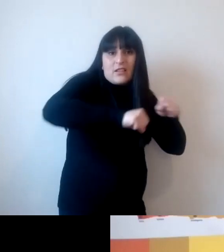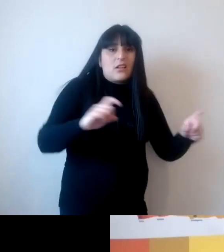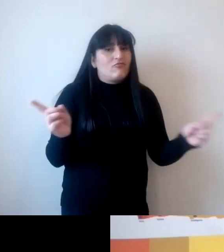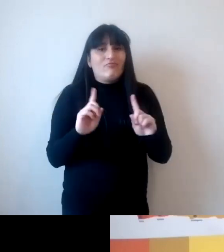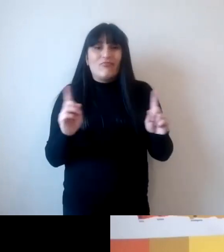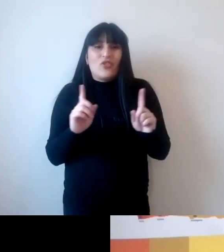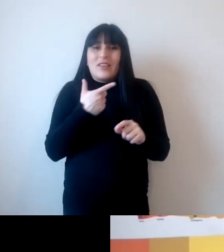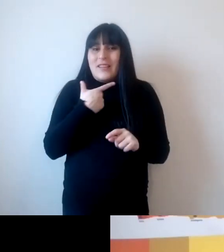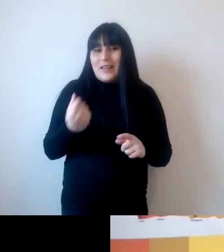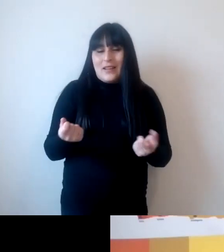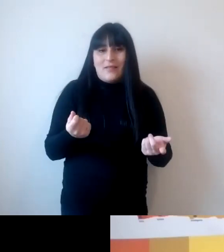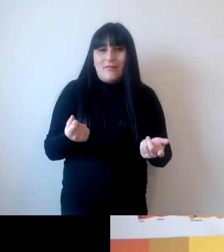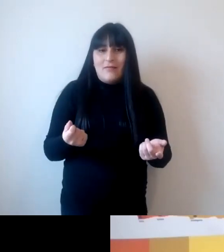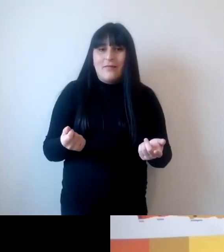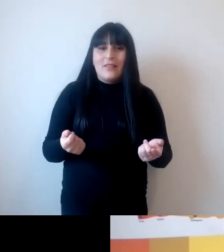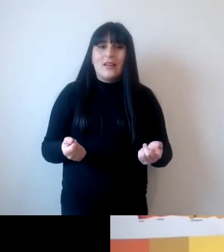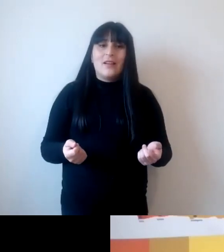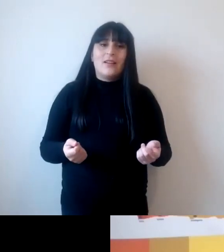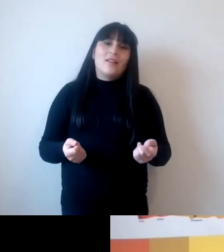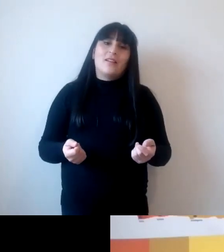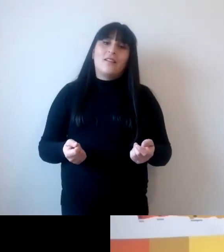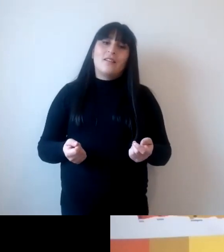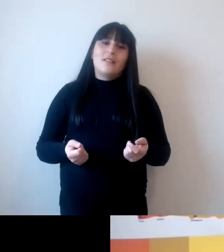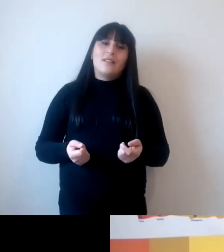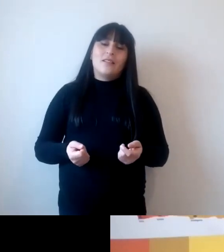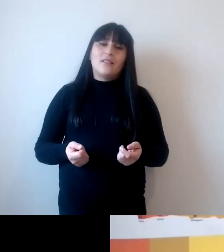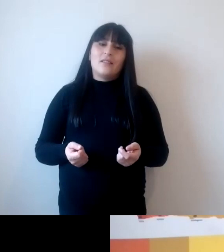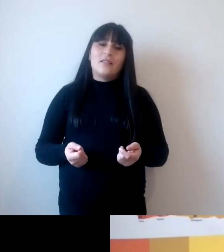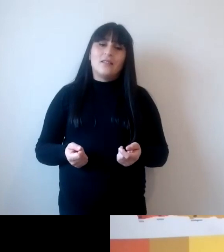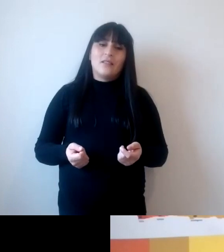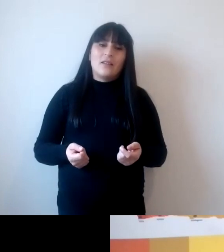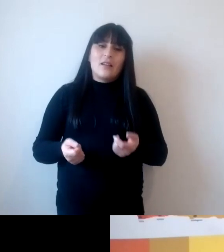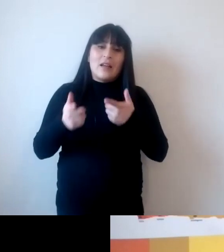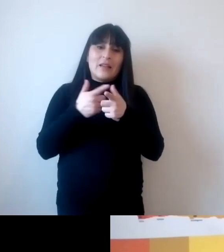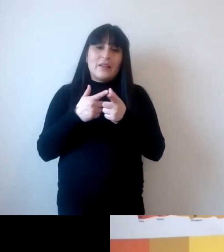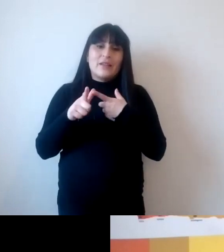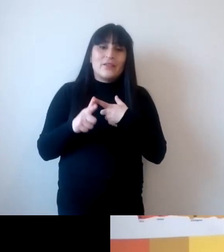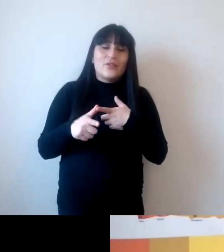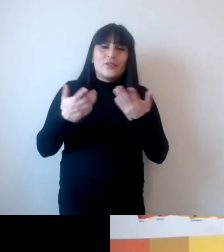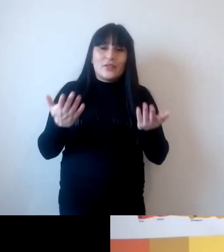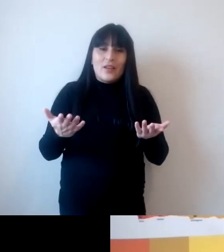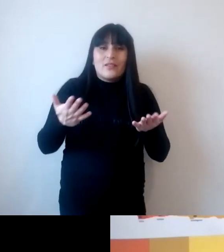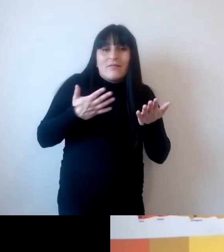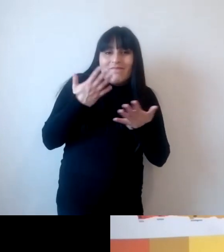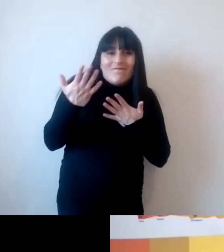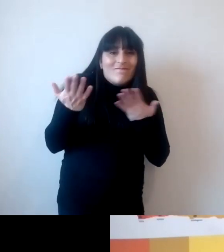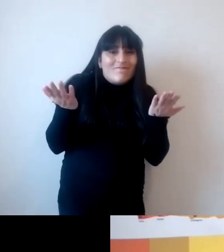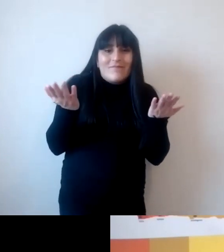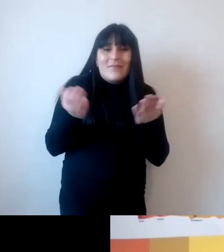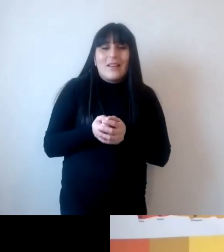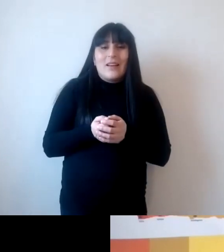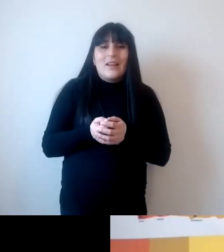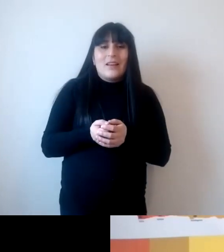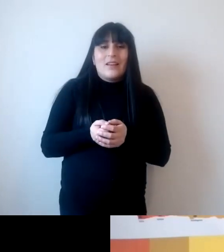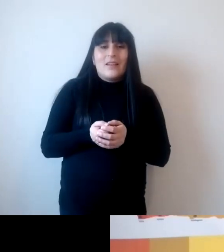términos colectivos para el conjunto de la sociedad porque mis emisiones no son solo mías las comparto lamentablemente con todos